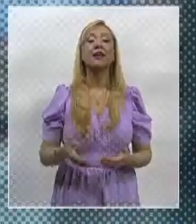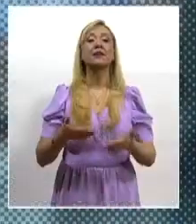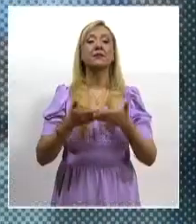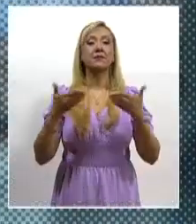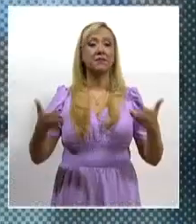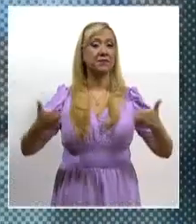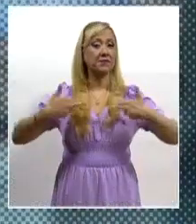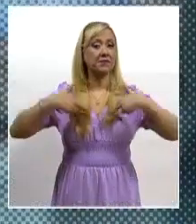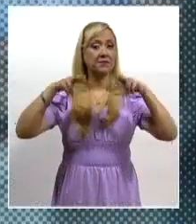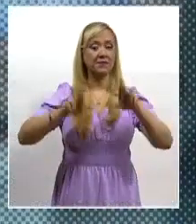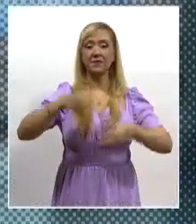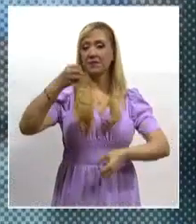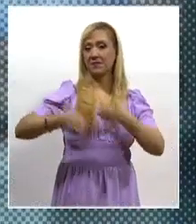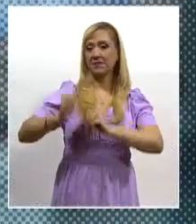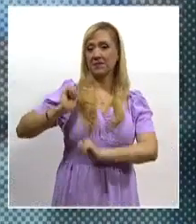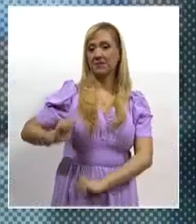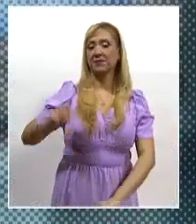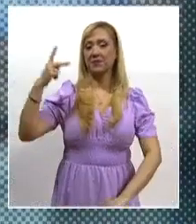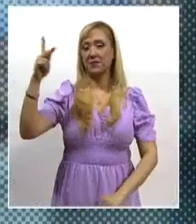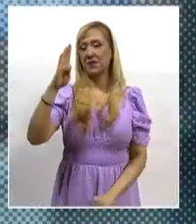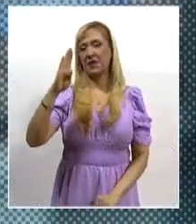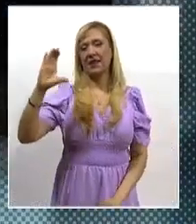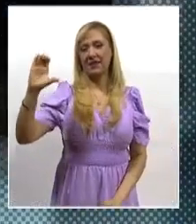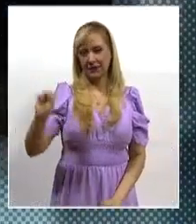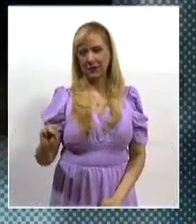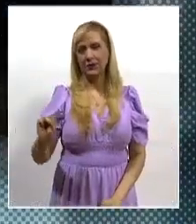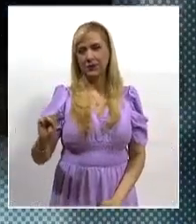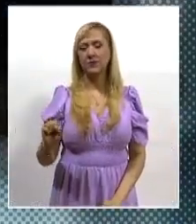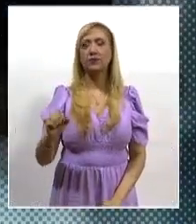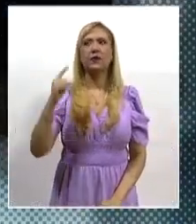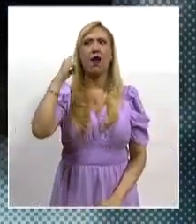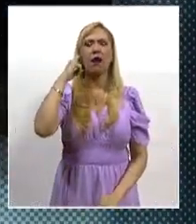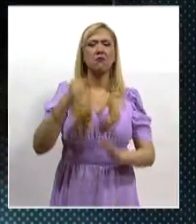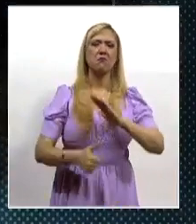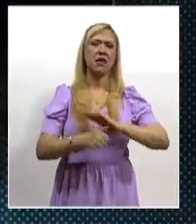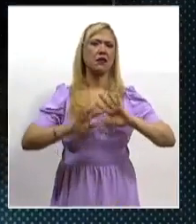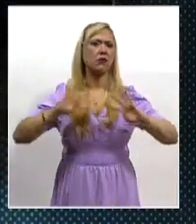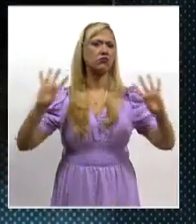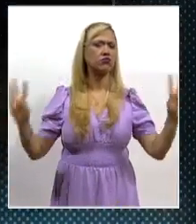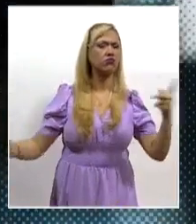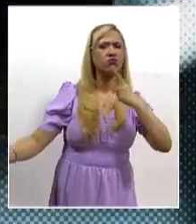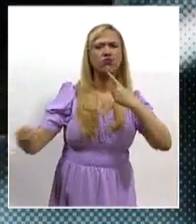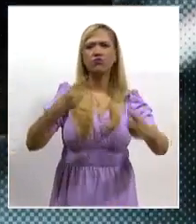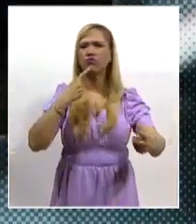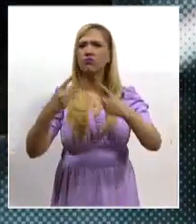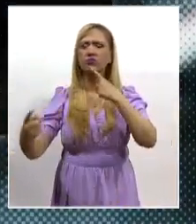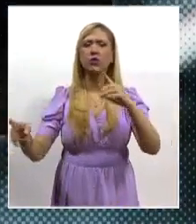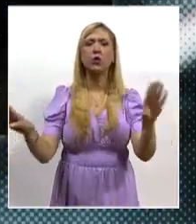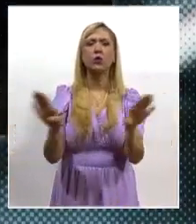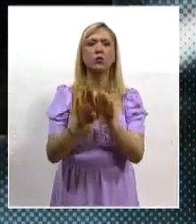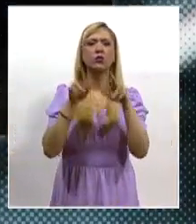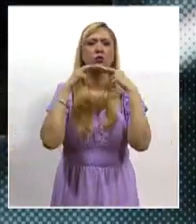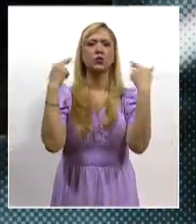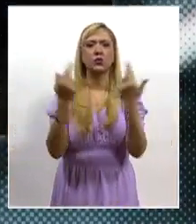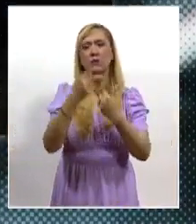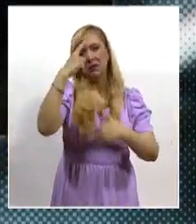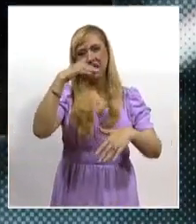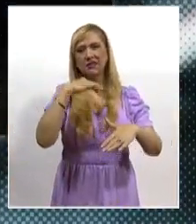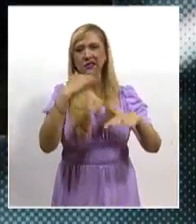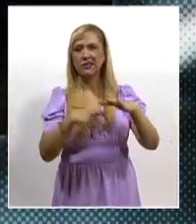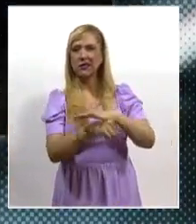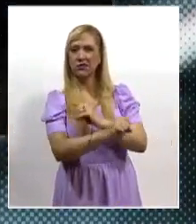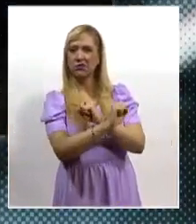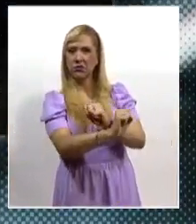Representantes del Poder Judicial de Baja California Sur conformaron una mesa de trabajo con integrantes del Sistema Estatal Anticorrupción